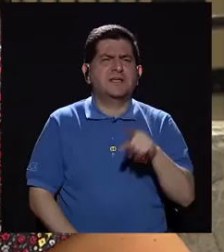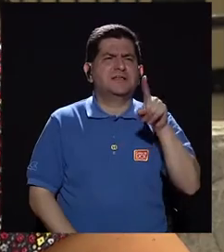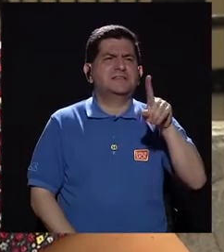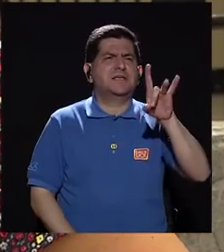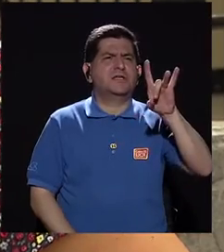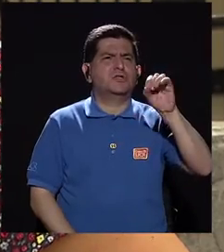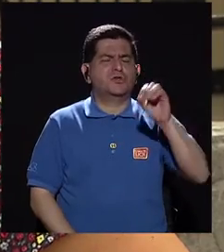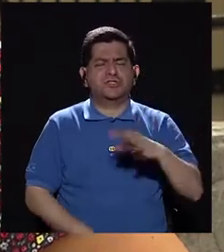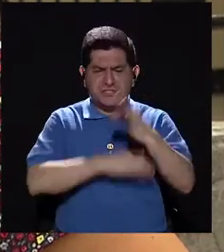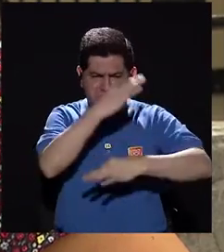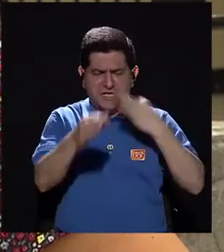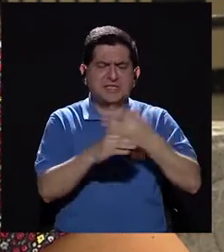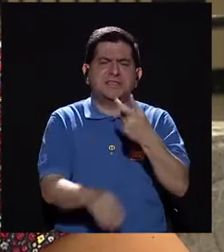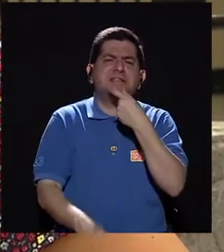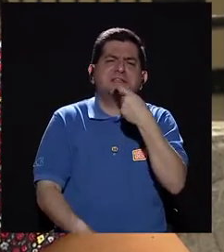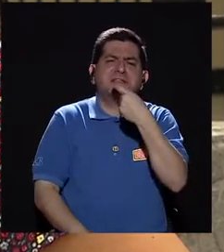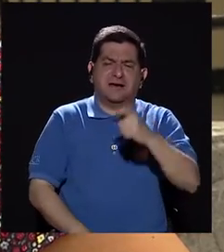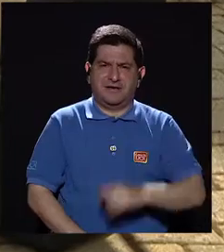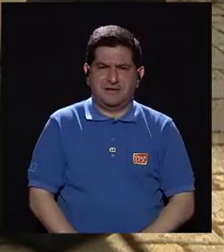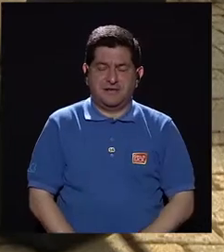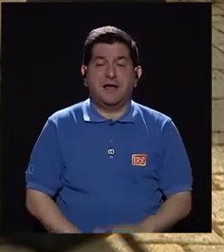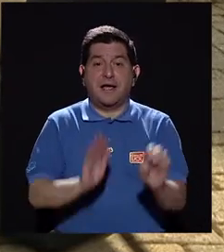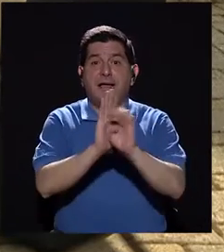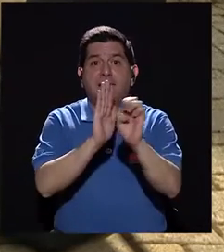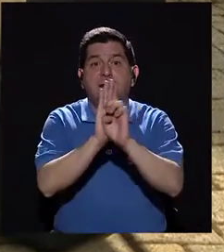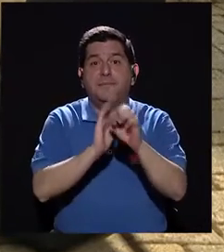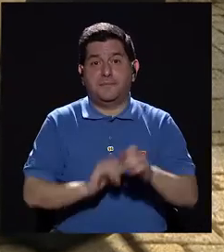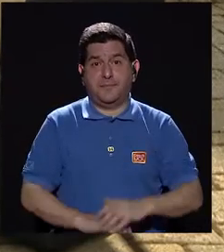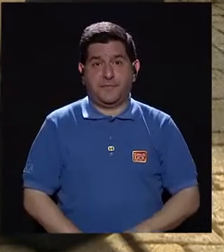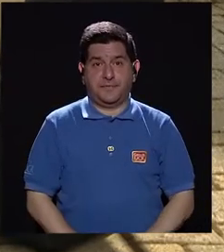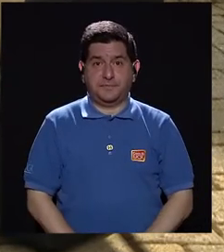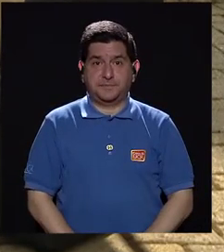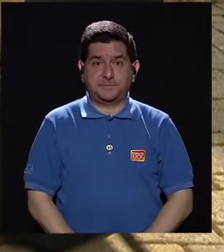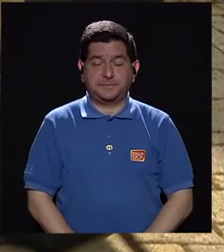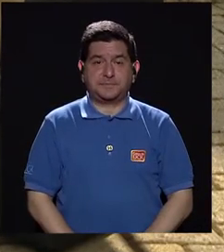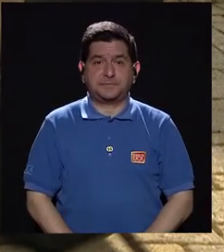hay 180 tipos de risa. Está, por ejemplo,